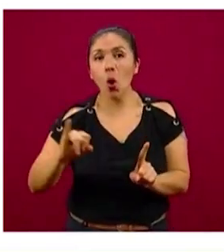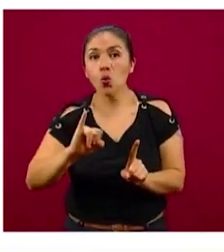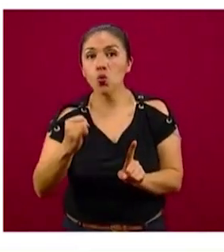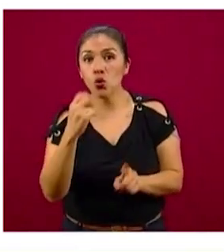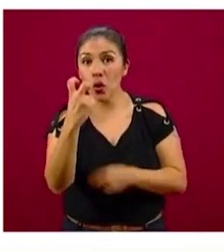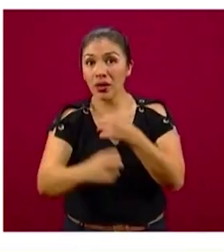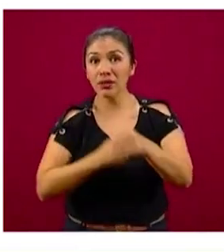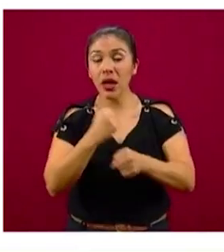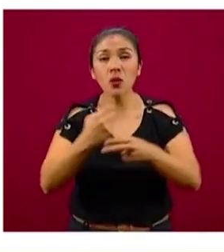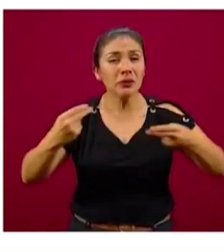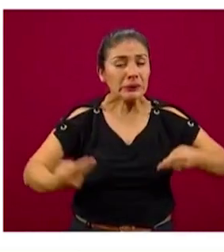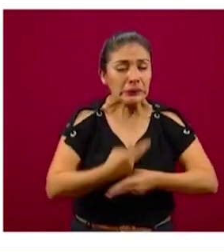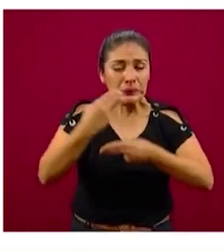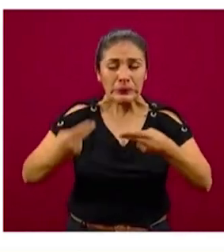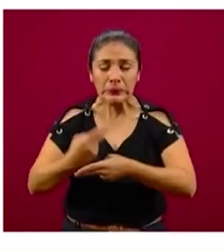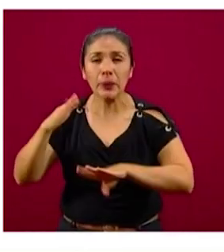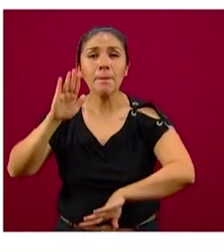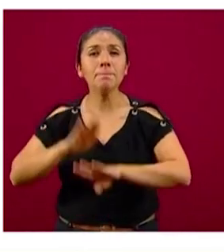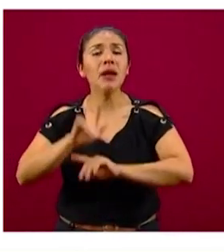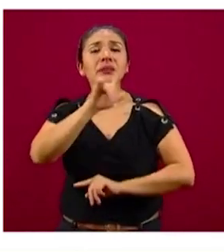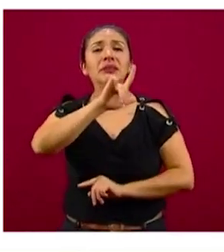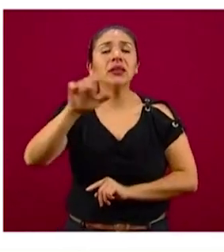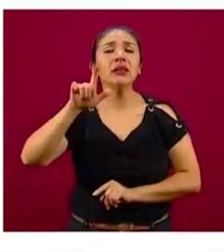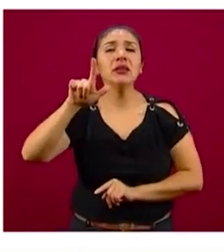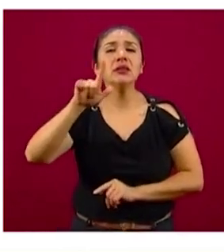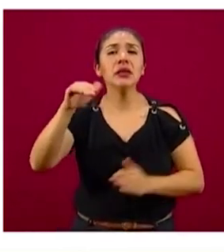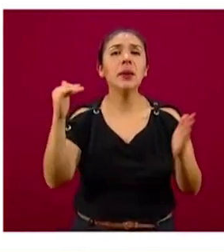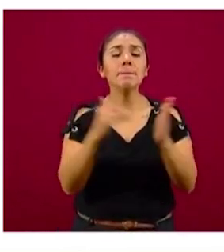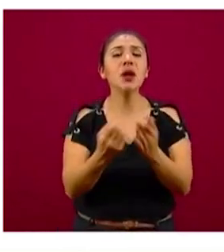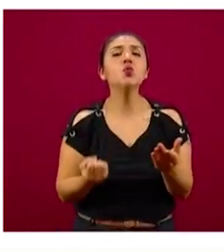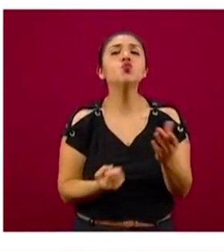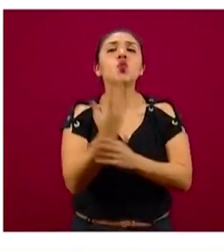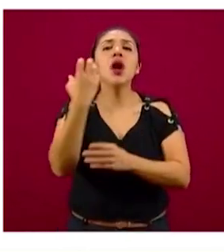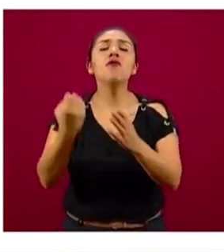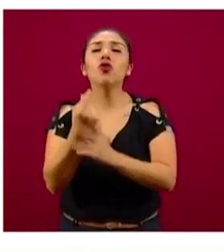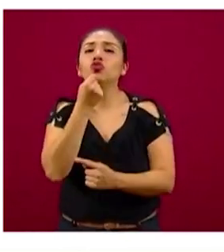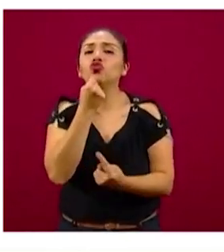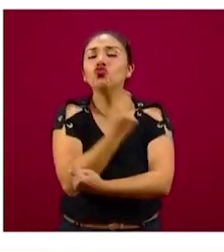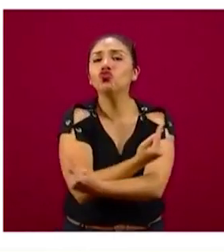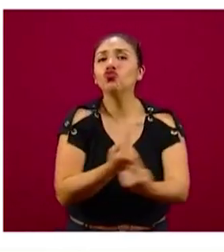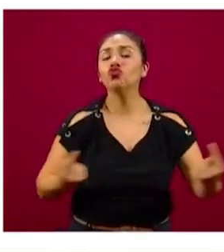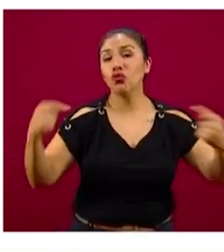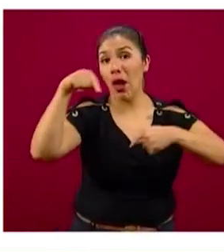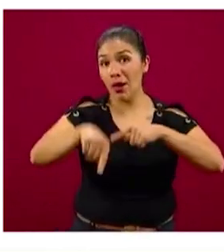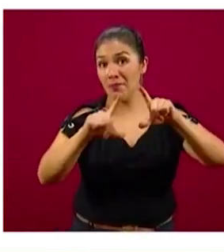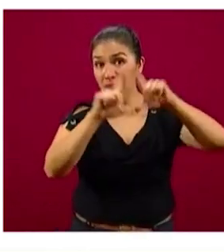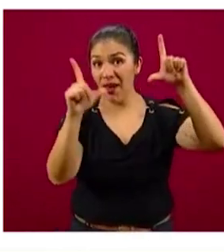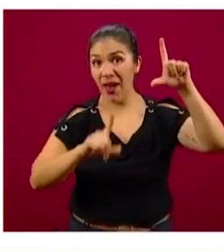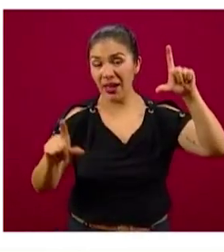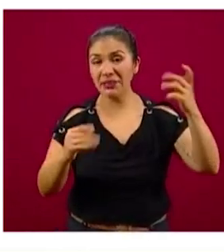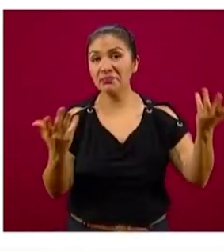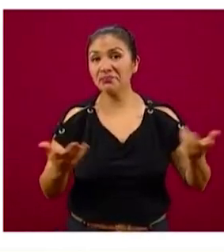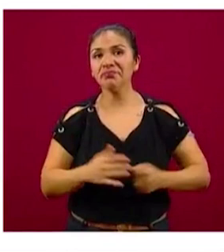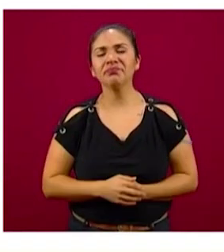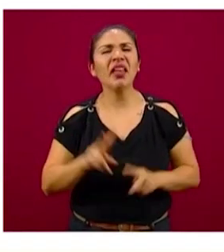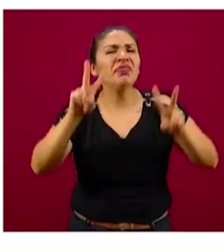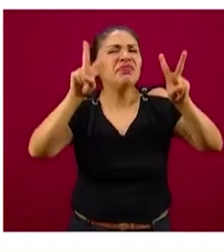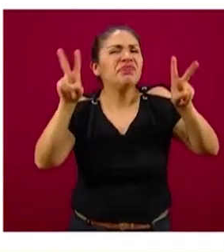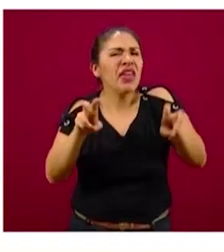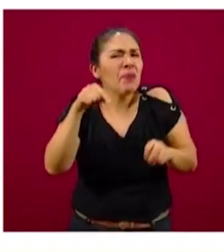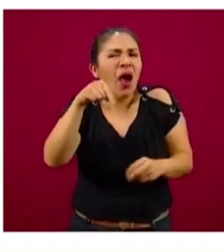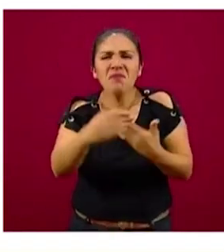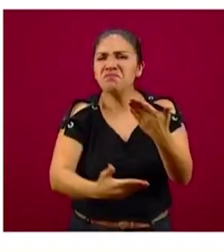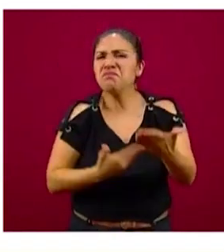año, van a nacer más de 717 mil nuevos niños y niñas en el país. ¿Cuál es el tema que